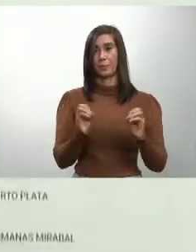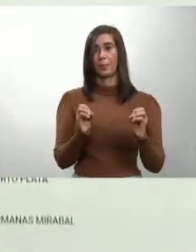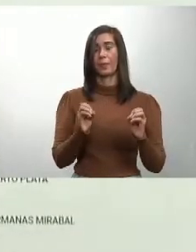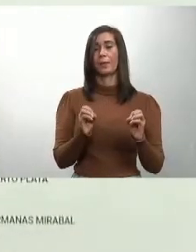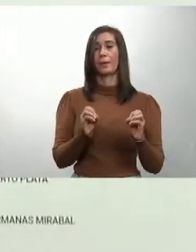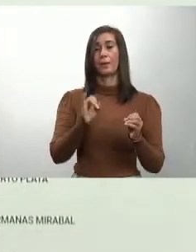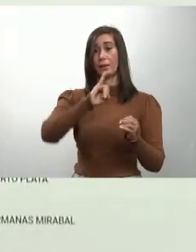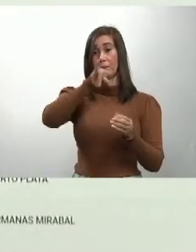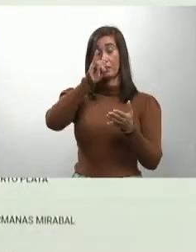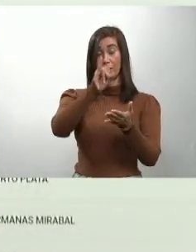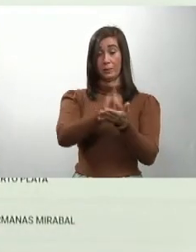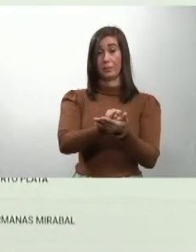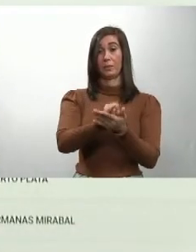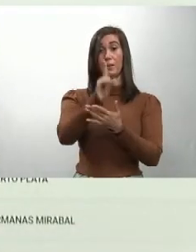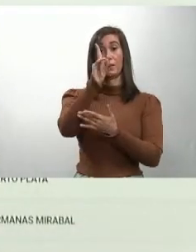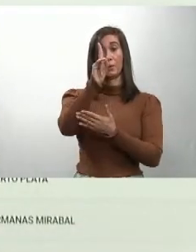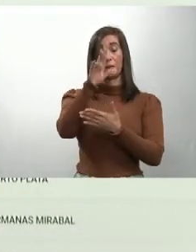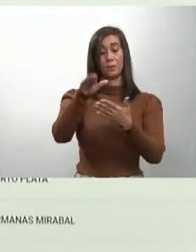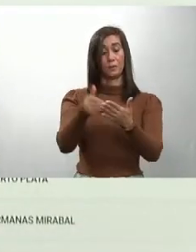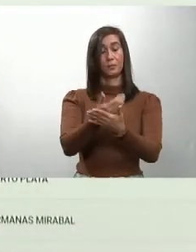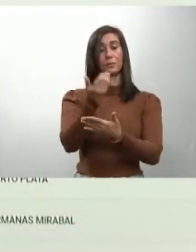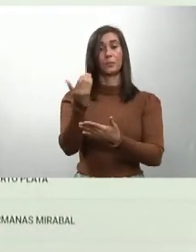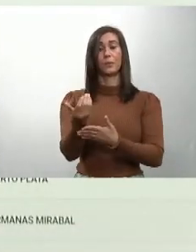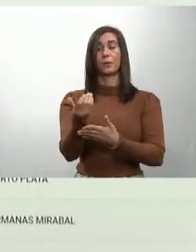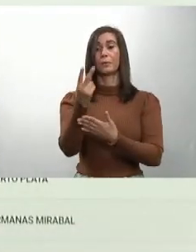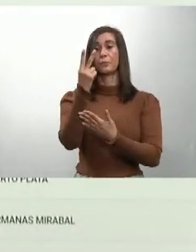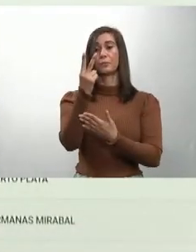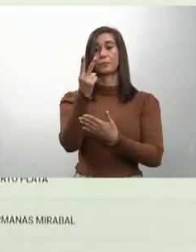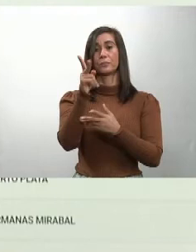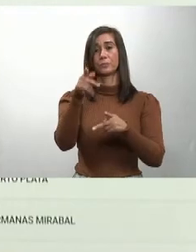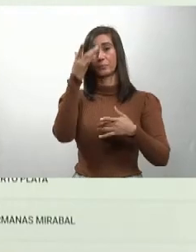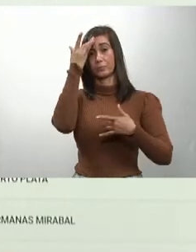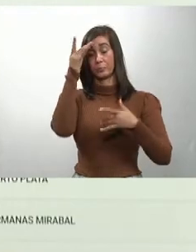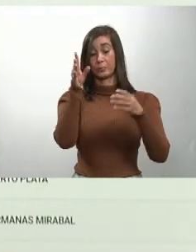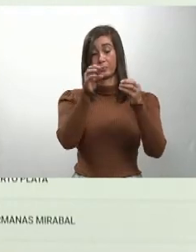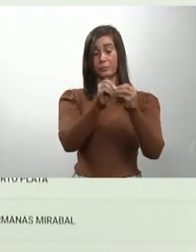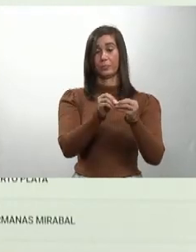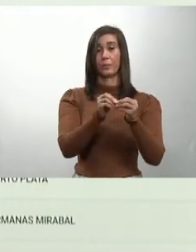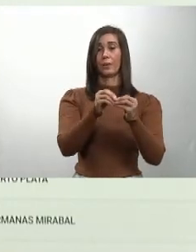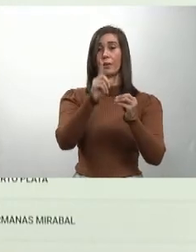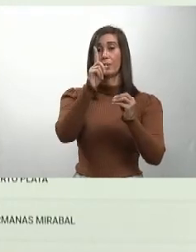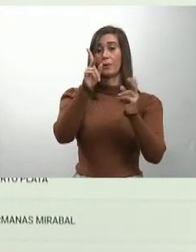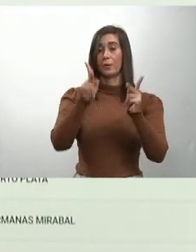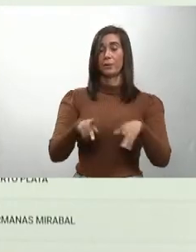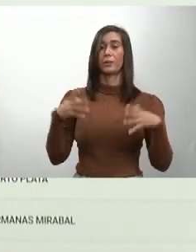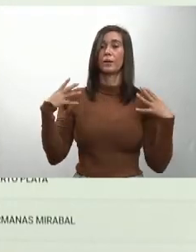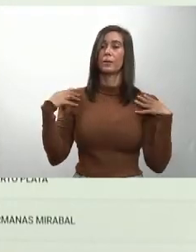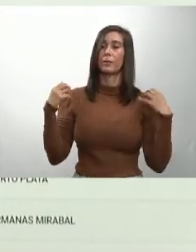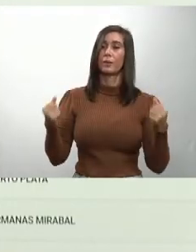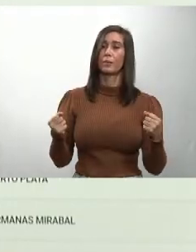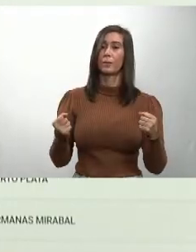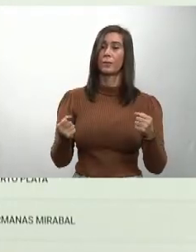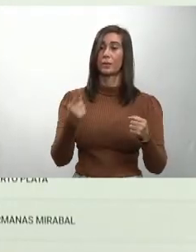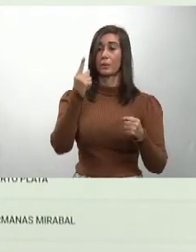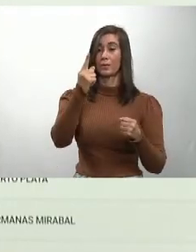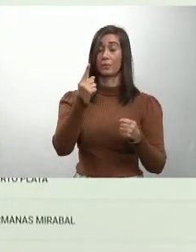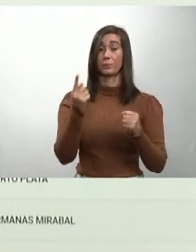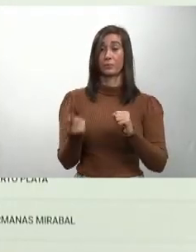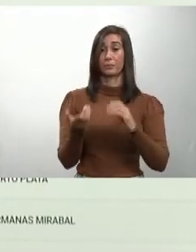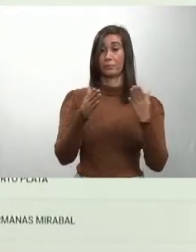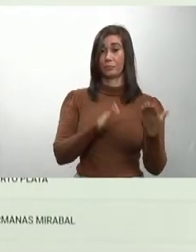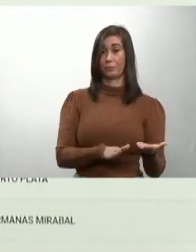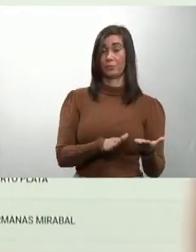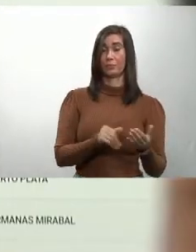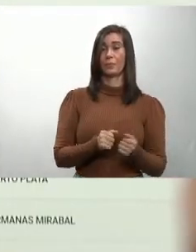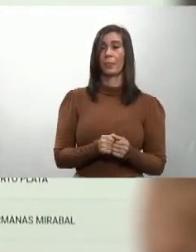Independencia, 1 caso nuevo, 2 acumulados, 1 recuperado, 1 fallecimiento.